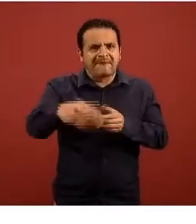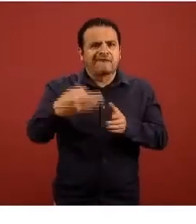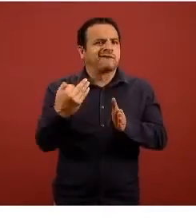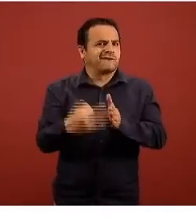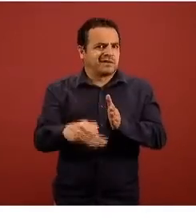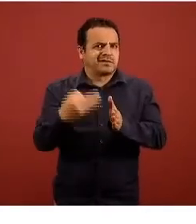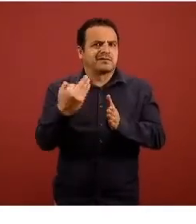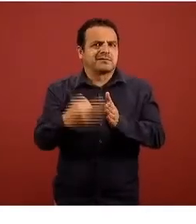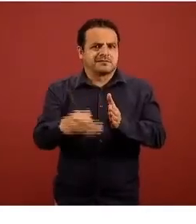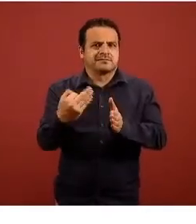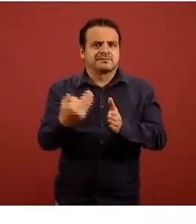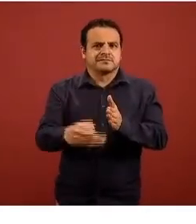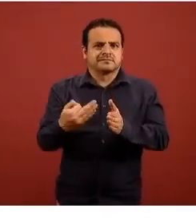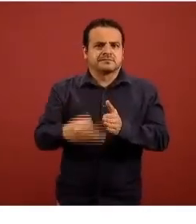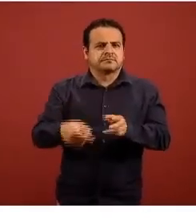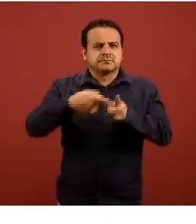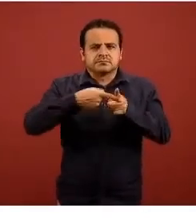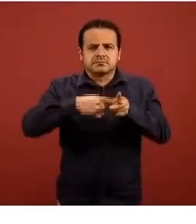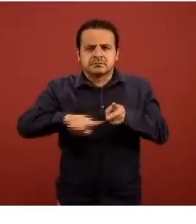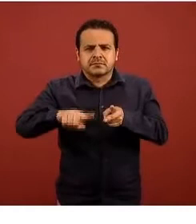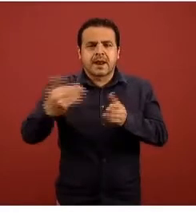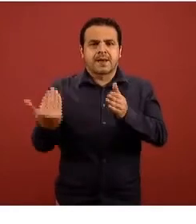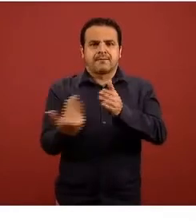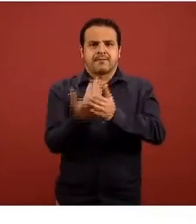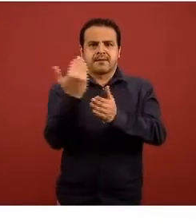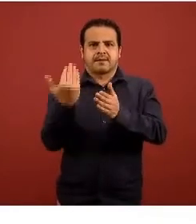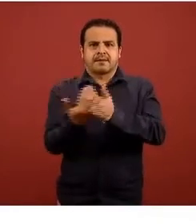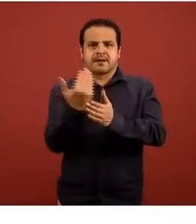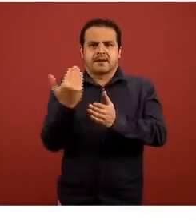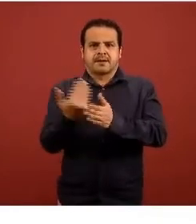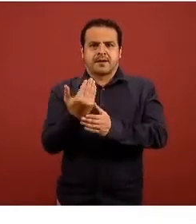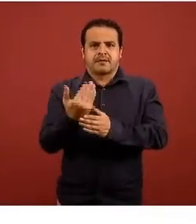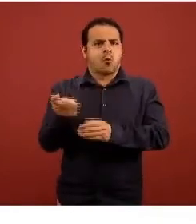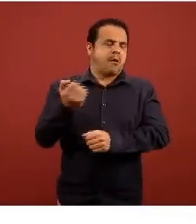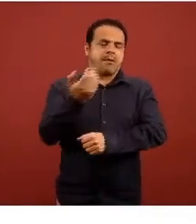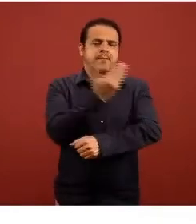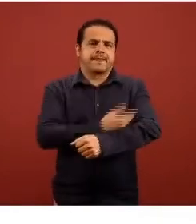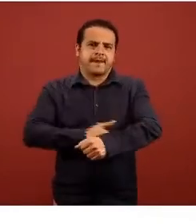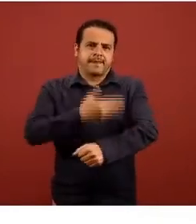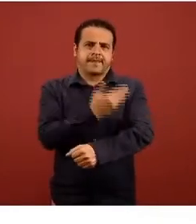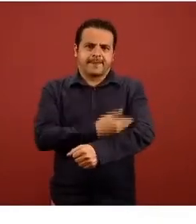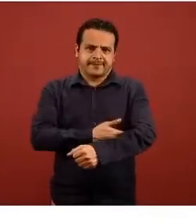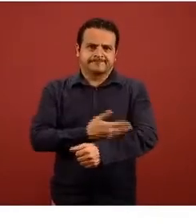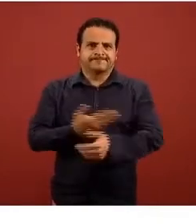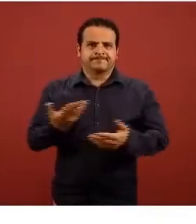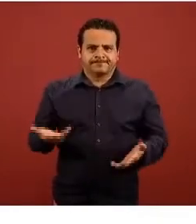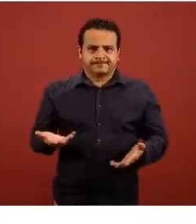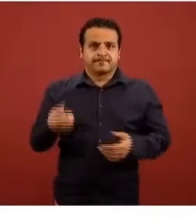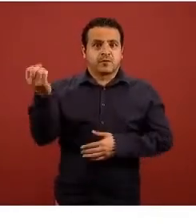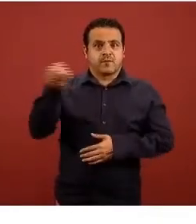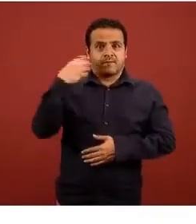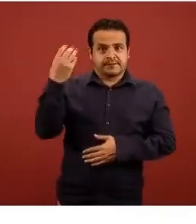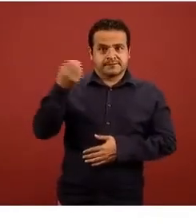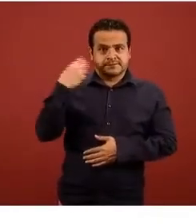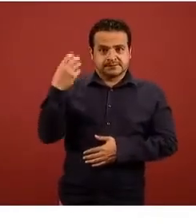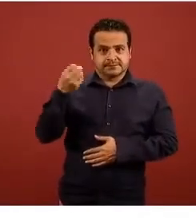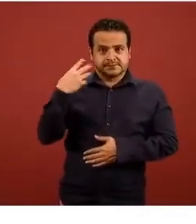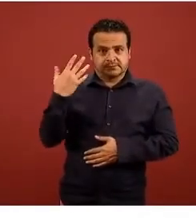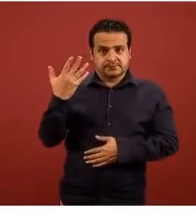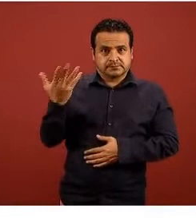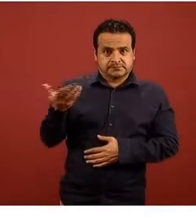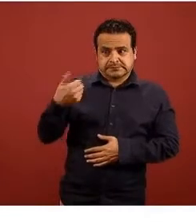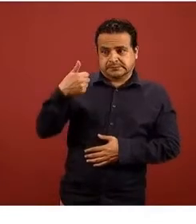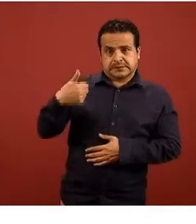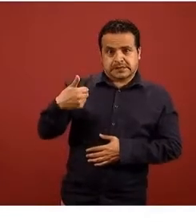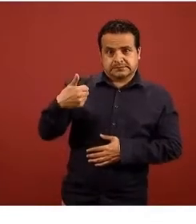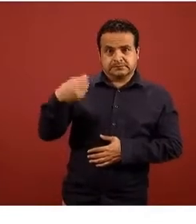vespertinas el seis el viernes seis de marzo de dos mil veinte aquí no